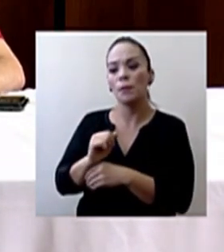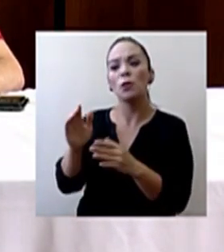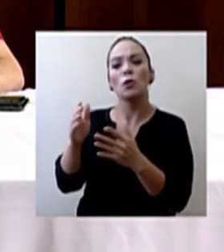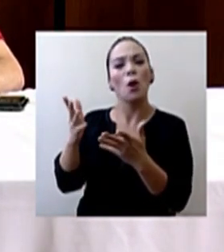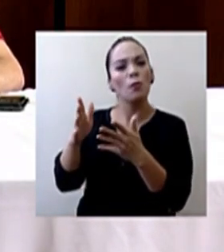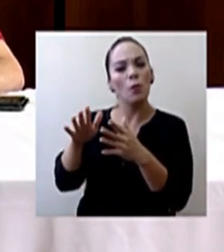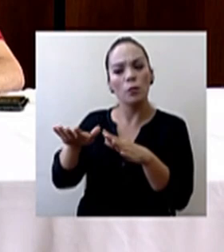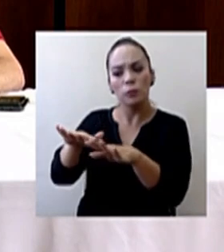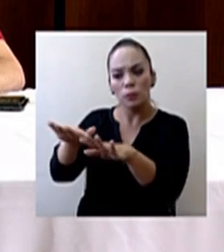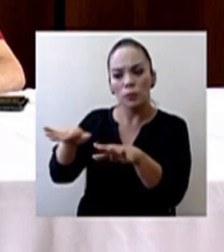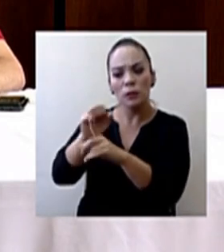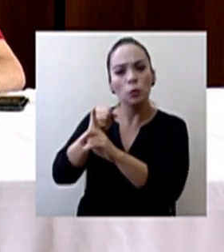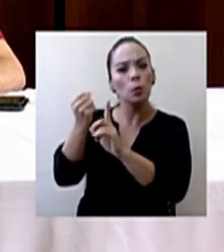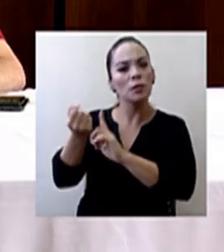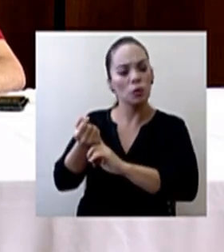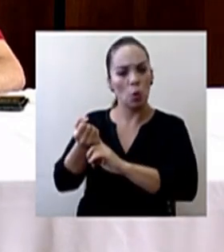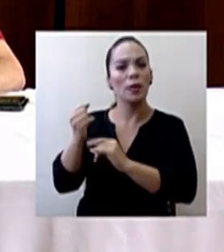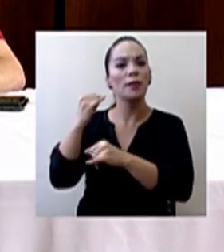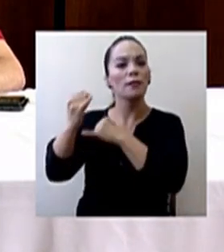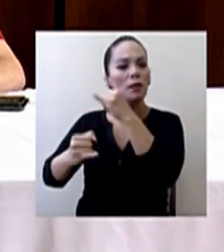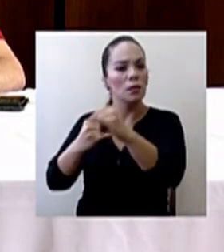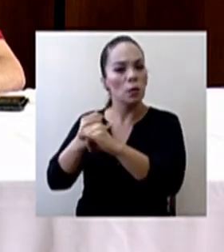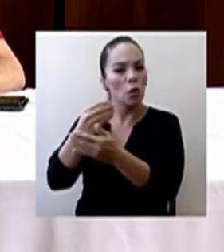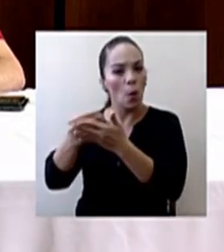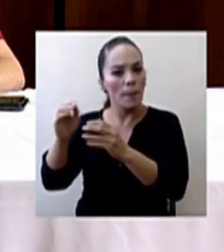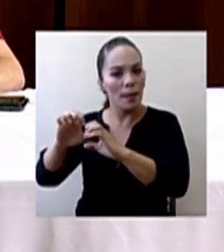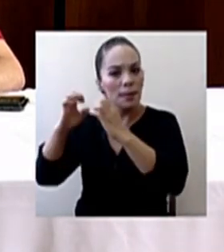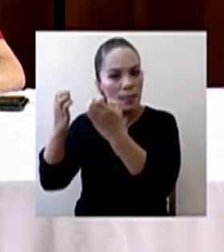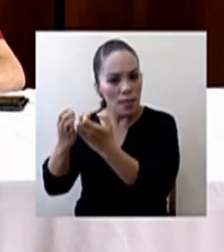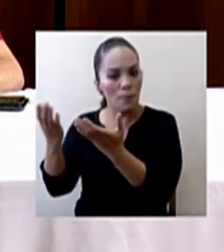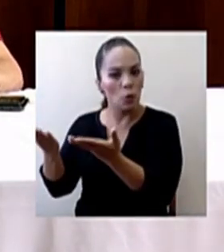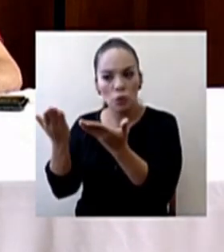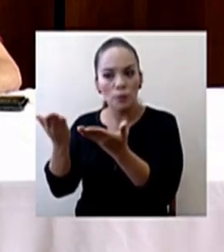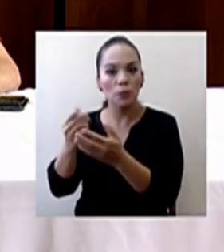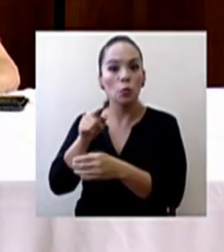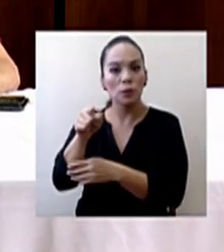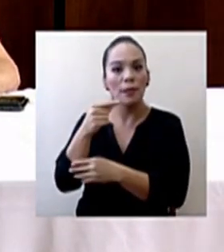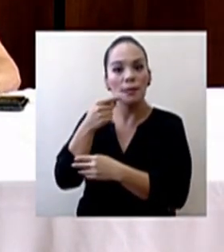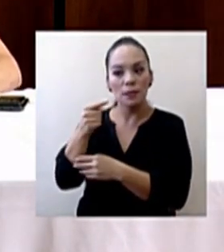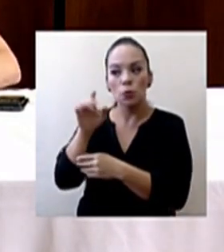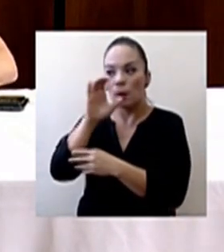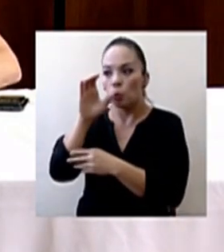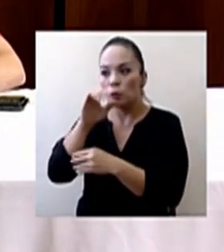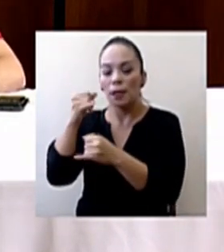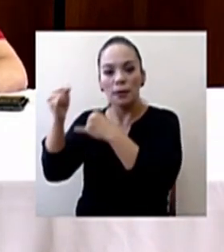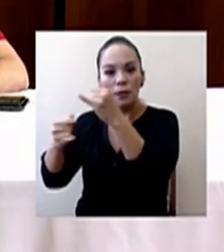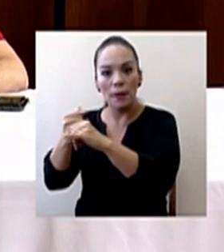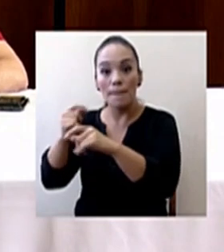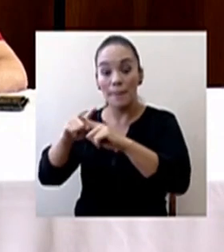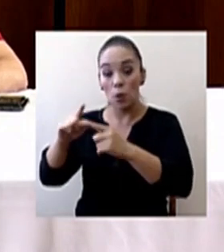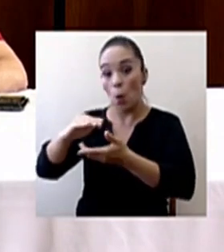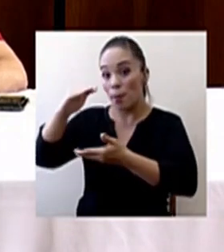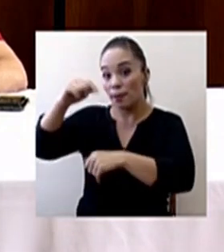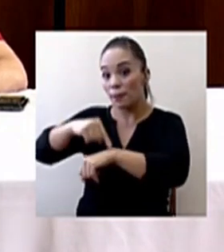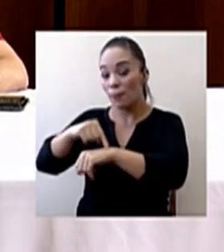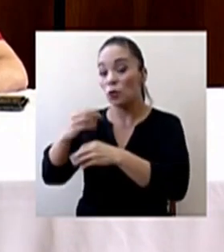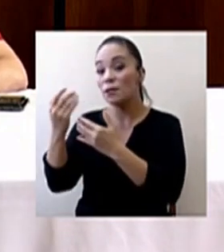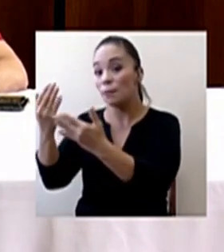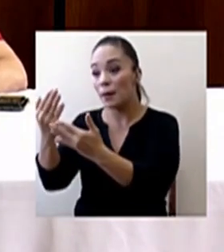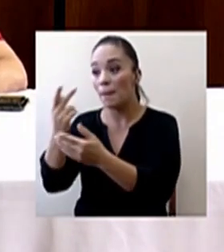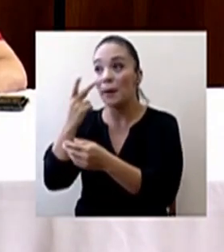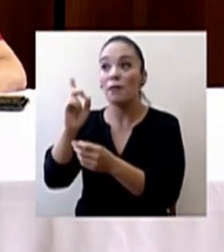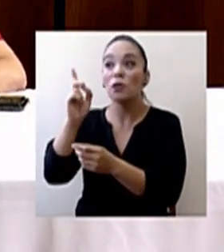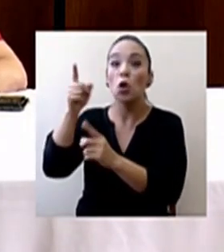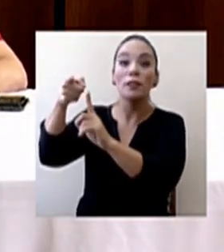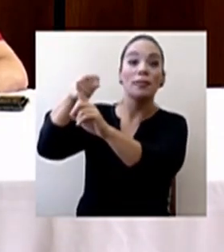el panorama internacional en cuanto a la compra de equipos. Ha mencionado que es una búsqueda internacional. ¿Están aumentando los tiempos de espera en cuánto, de dónde se están